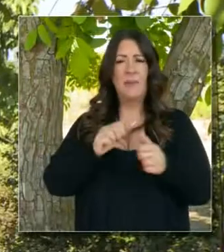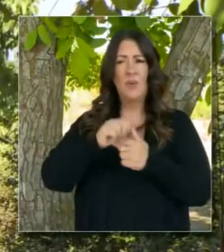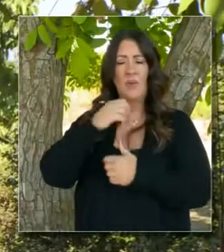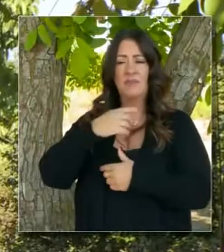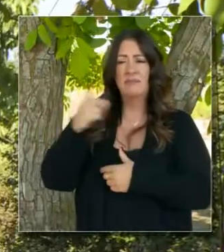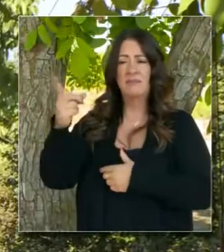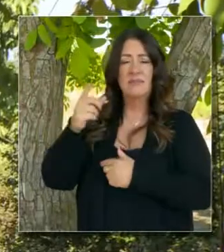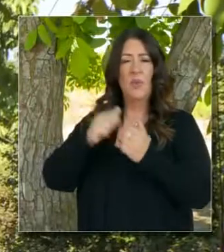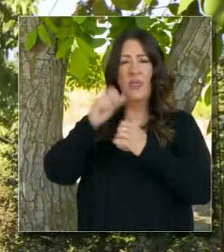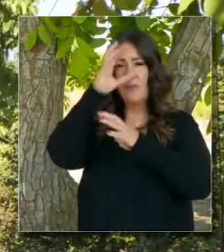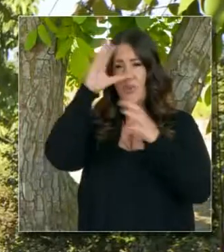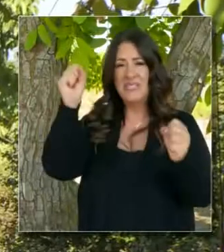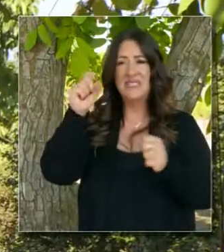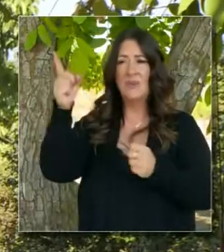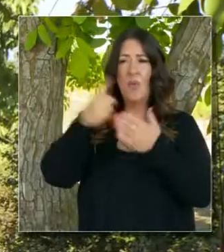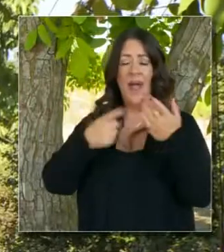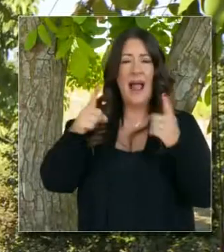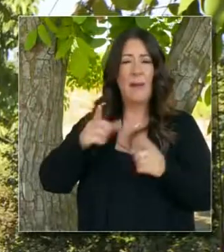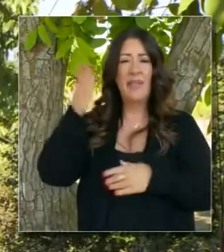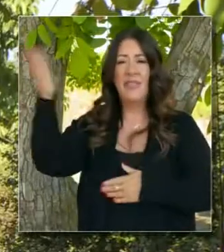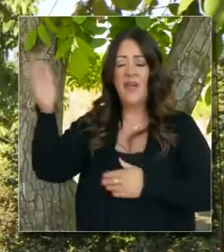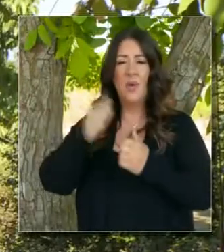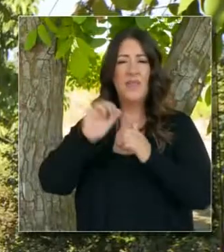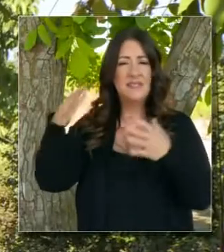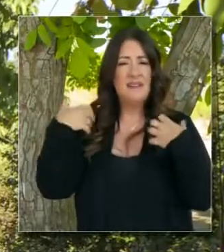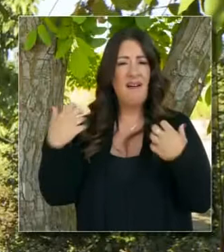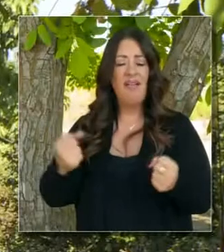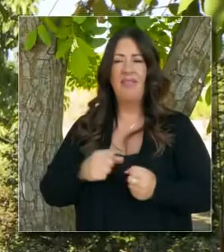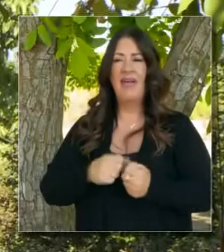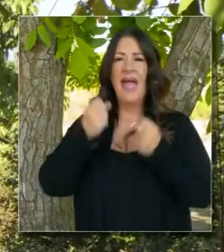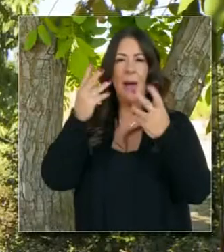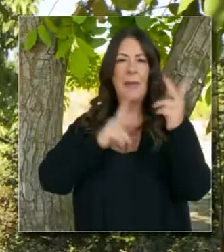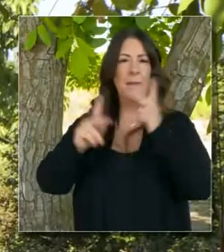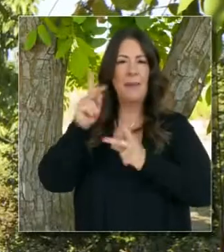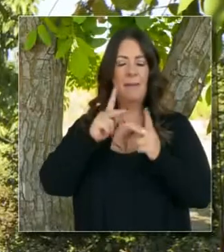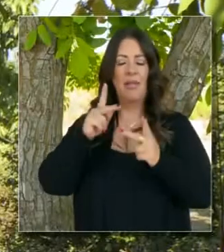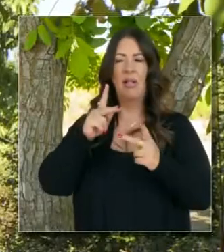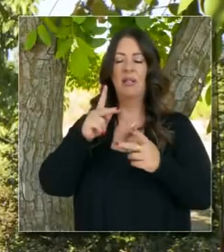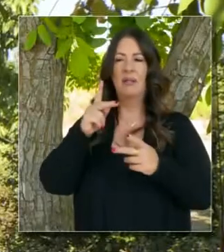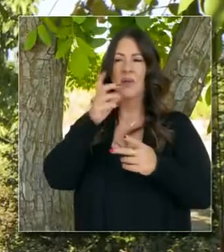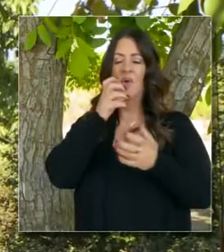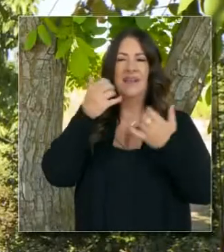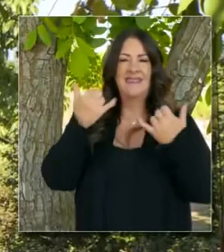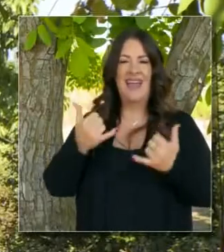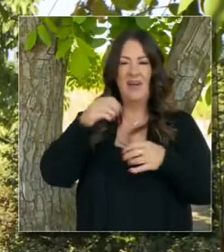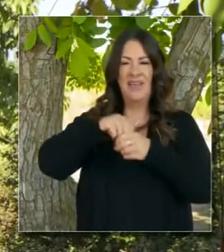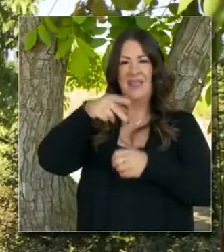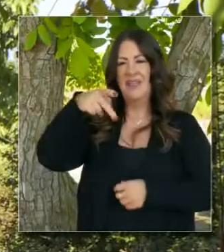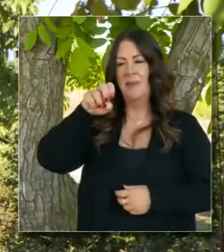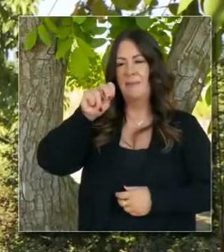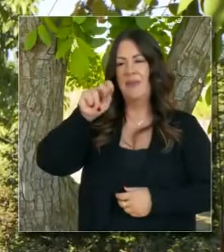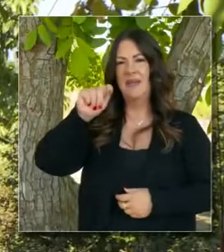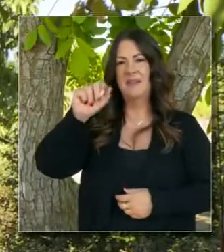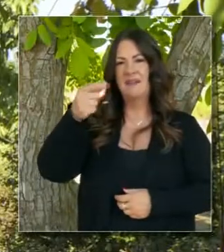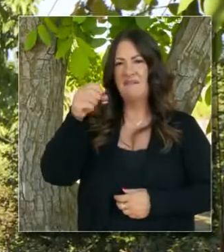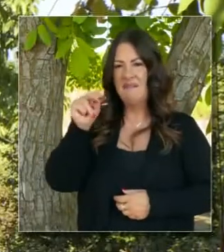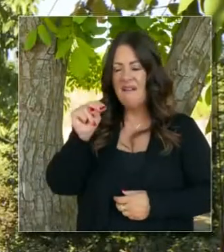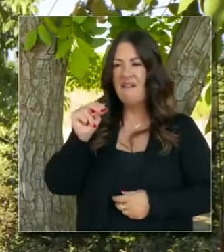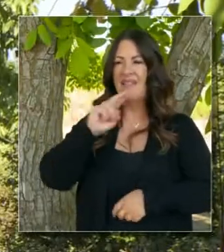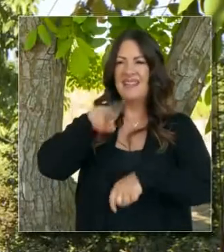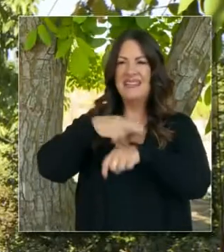consideren lo que ha pasado en la Casa Blanca. ¿Qué ha pasado con la salud del presidente de los Estados Unidos? El hecho de tantos miembros del Pentágono están en cuarentena,